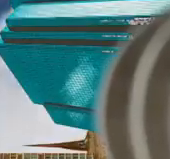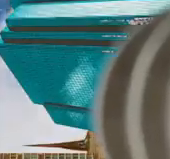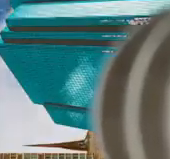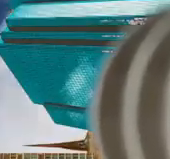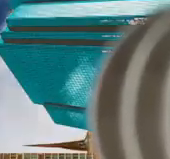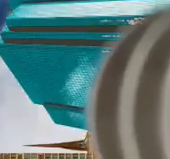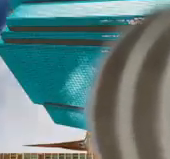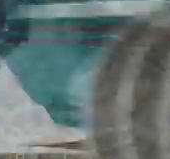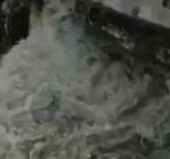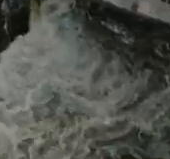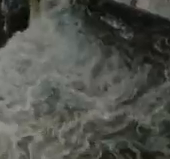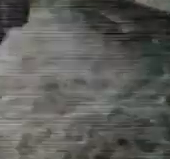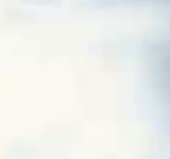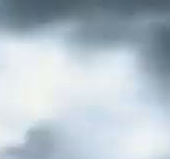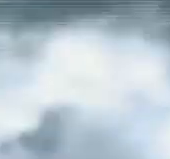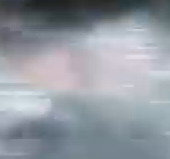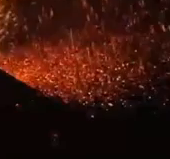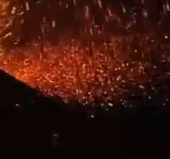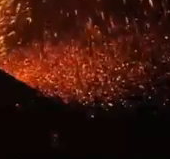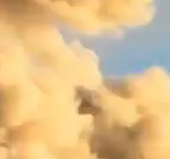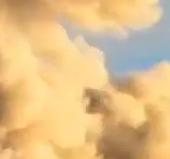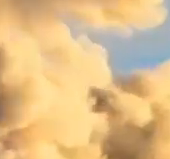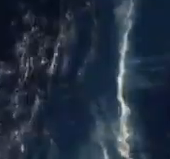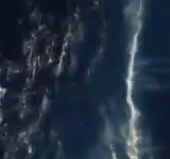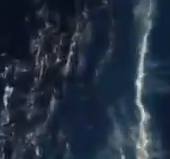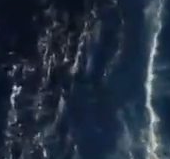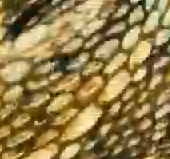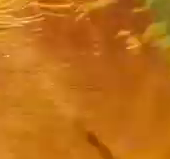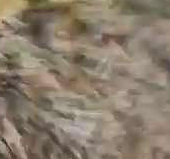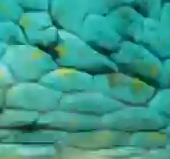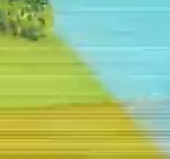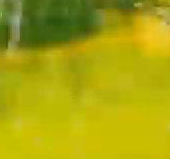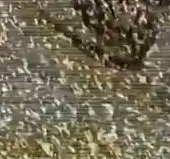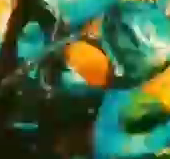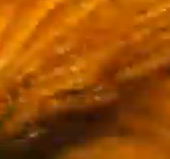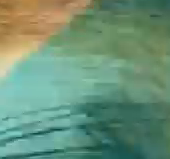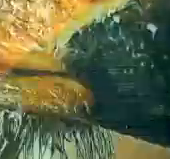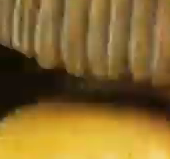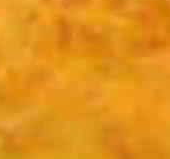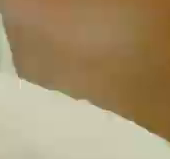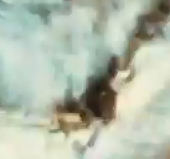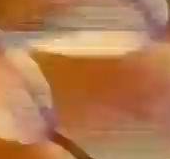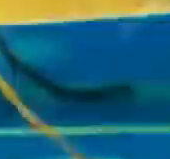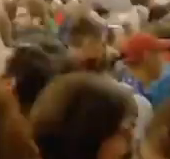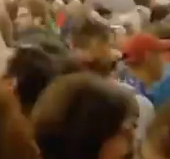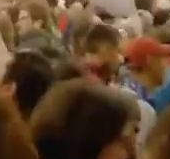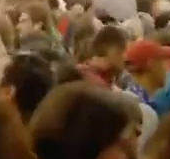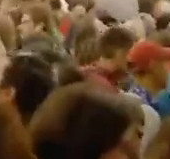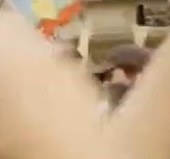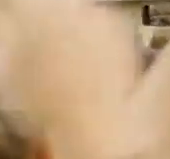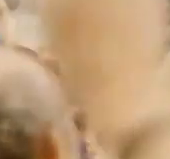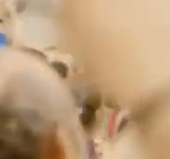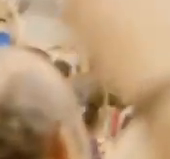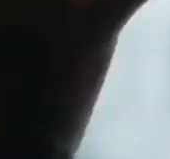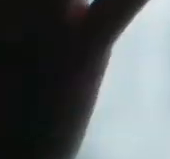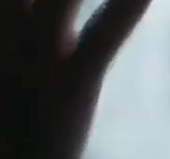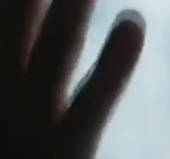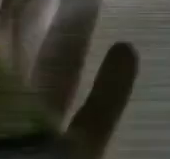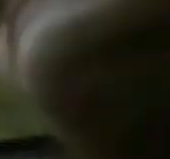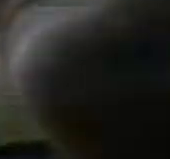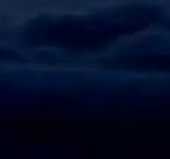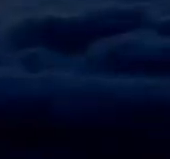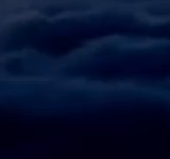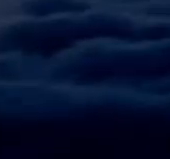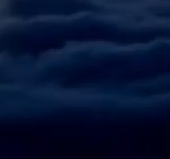desencuentros. Caos en permanente movimiento. Todas las especies y su ingenio. Todas las personas y sus